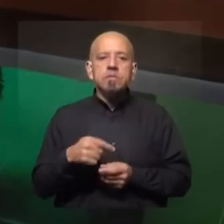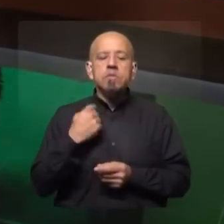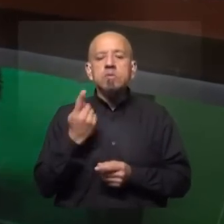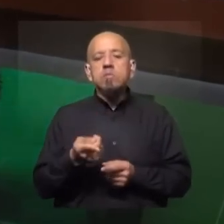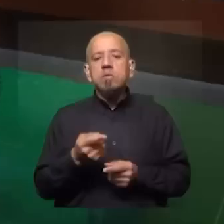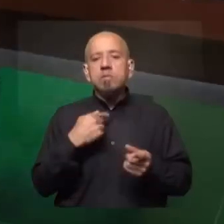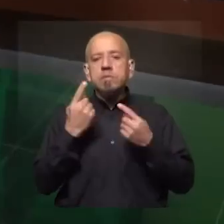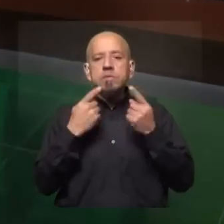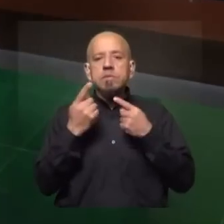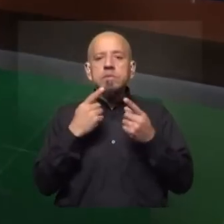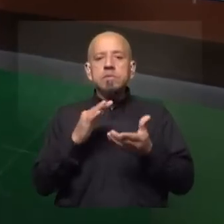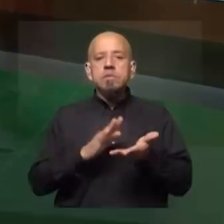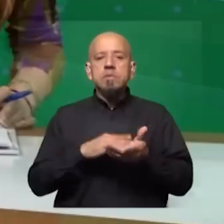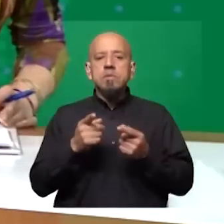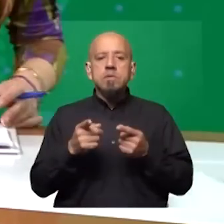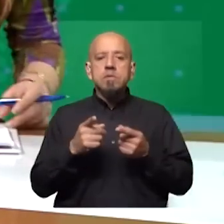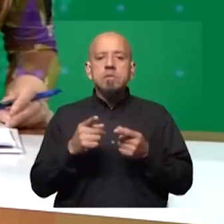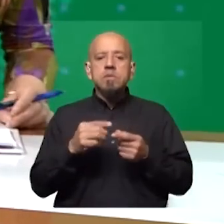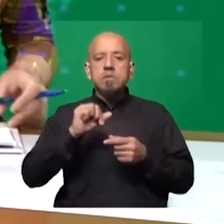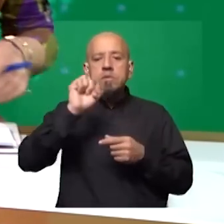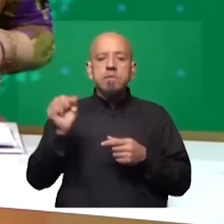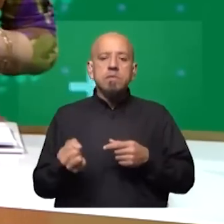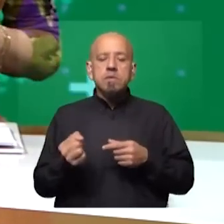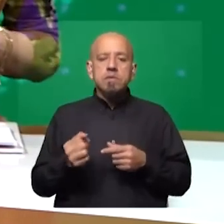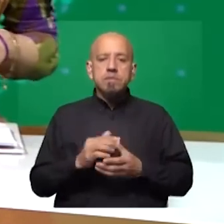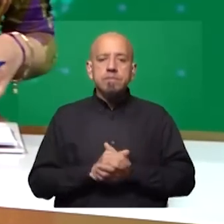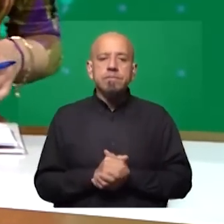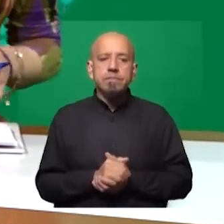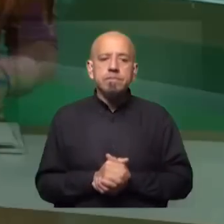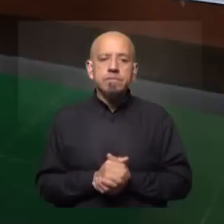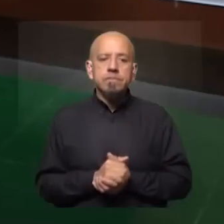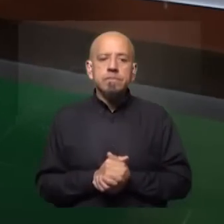vamos a seguir hablando sobre el continente africano. Aquí en Sin Fronteras ya venimos.